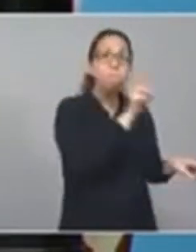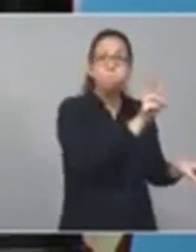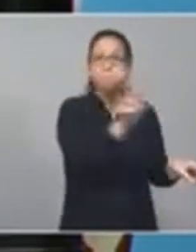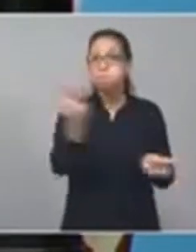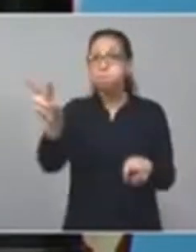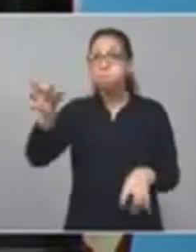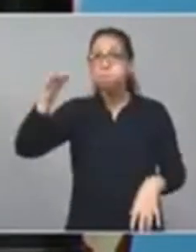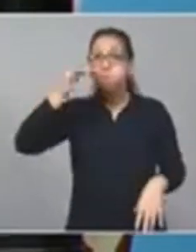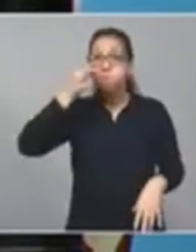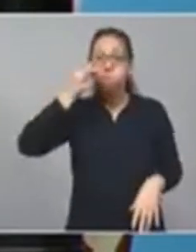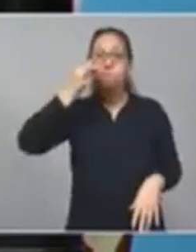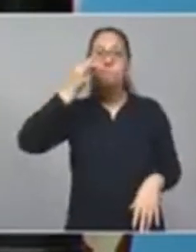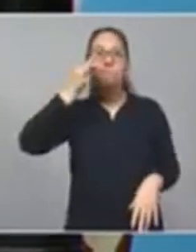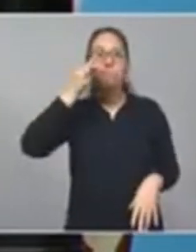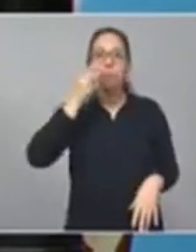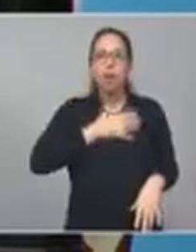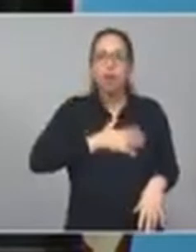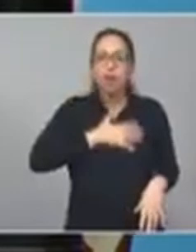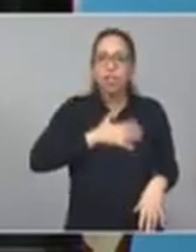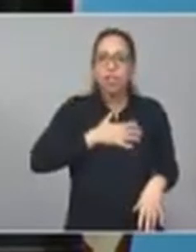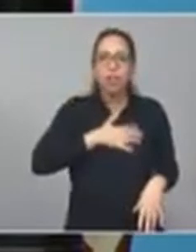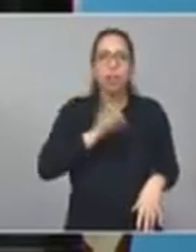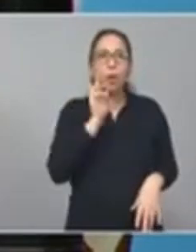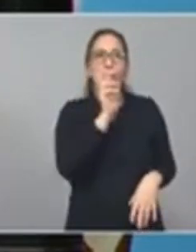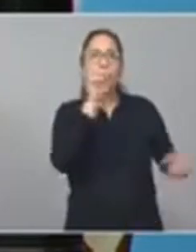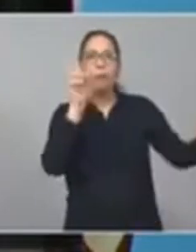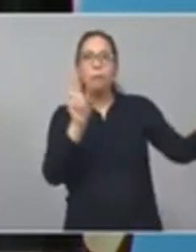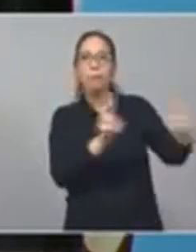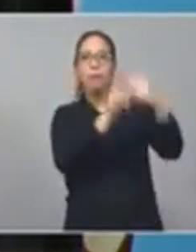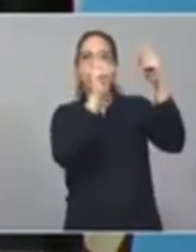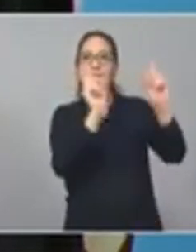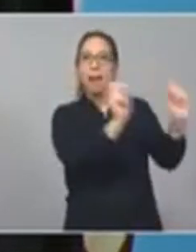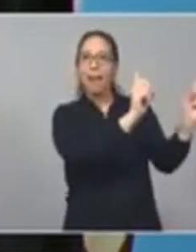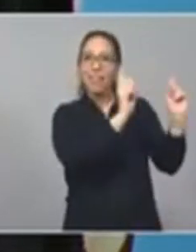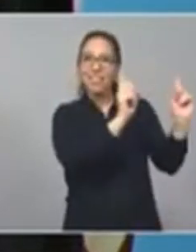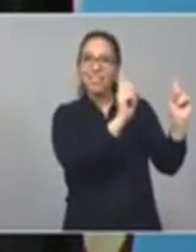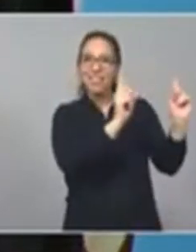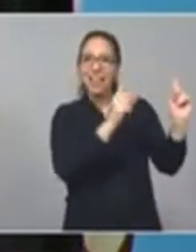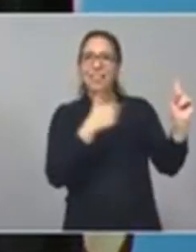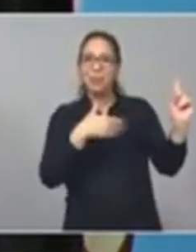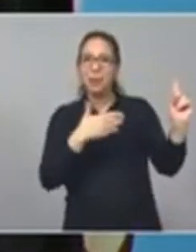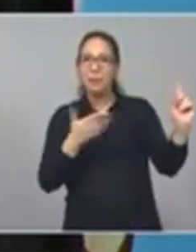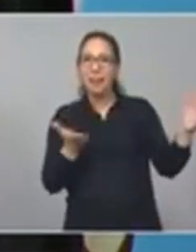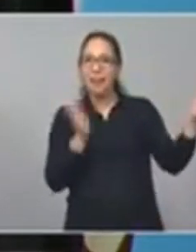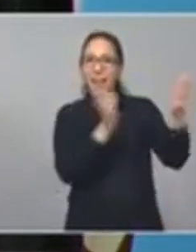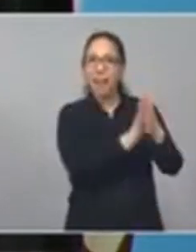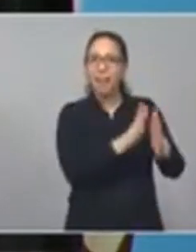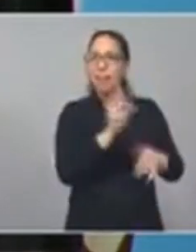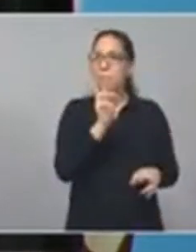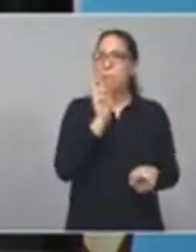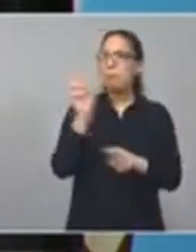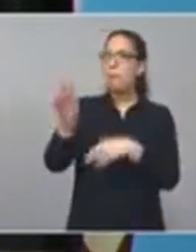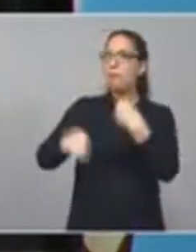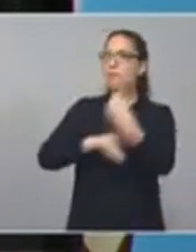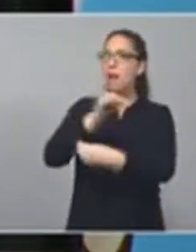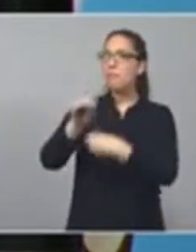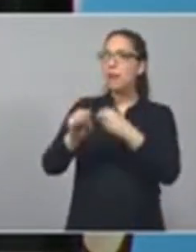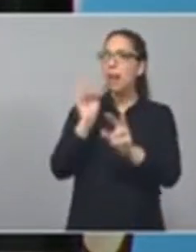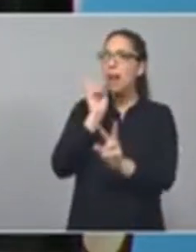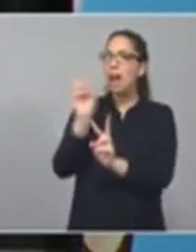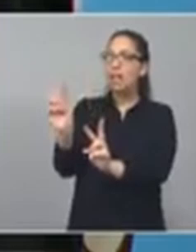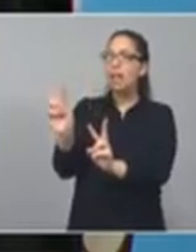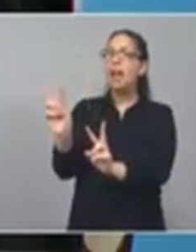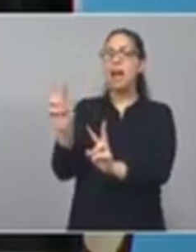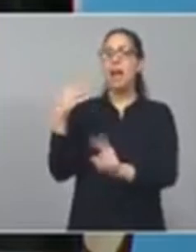bueno, estaban felices conociendo a sus nuevas maestras, pero veíamos también a sus familias viendo